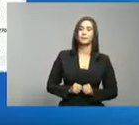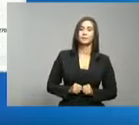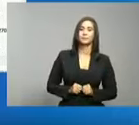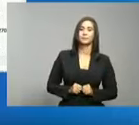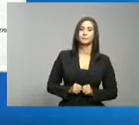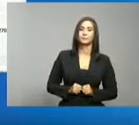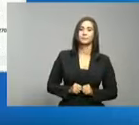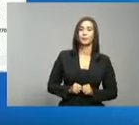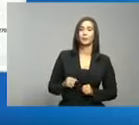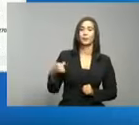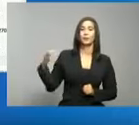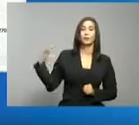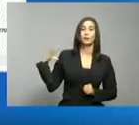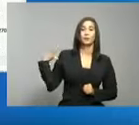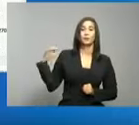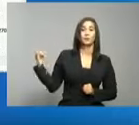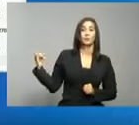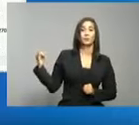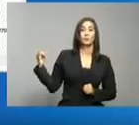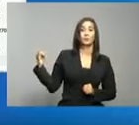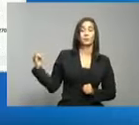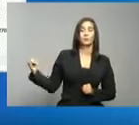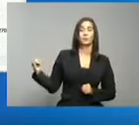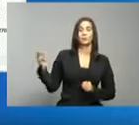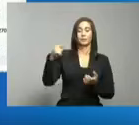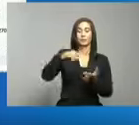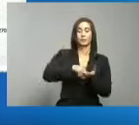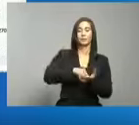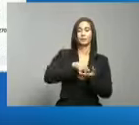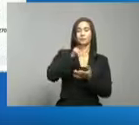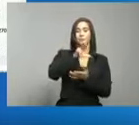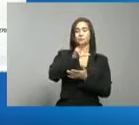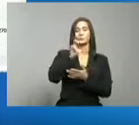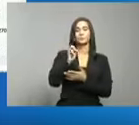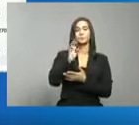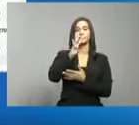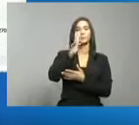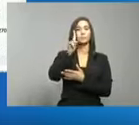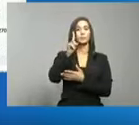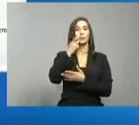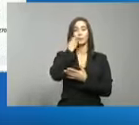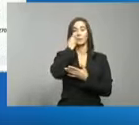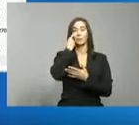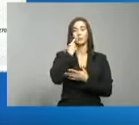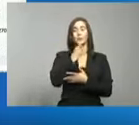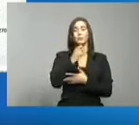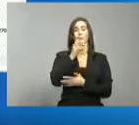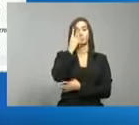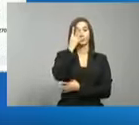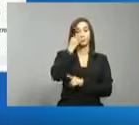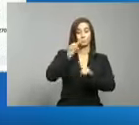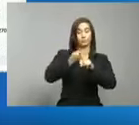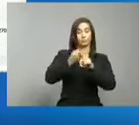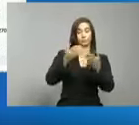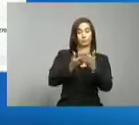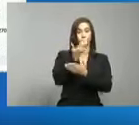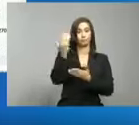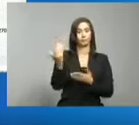Sánchez Ramírez, 1.391 pruebas realizadas, 4 casos nuevos,